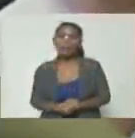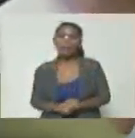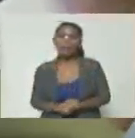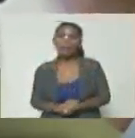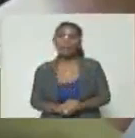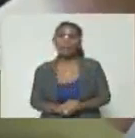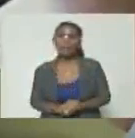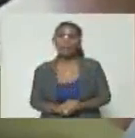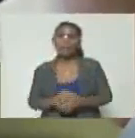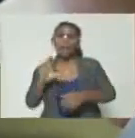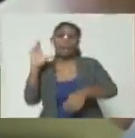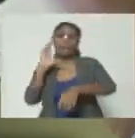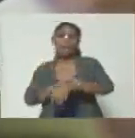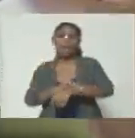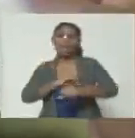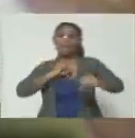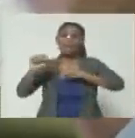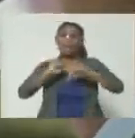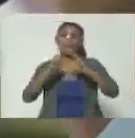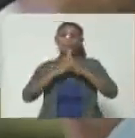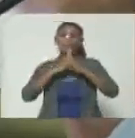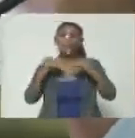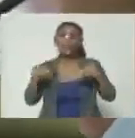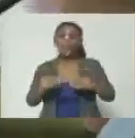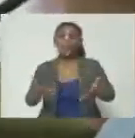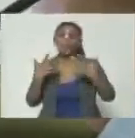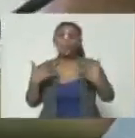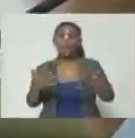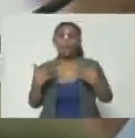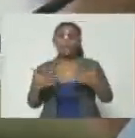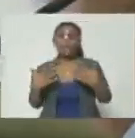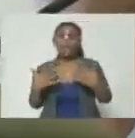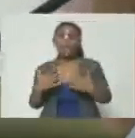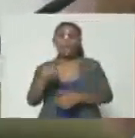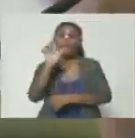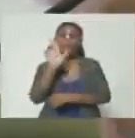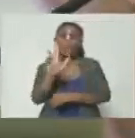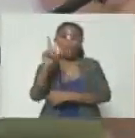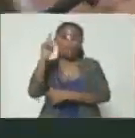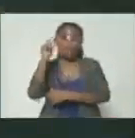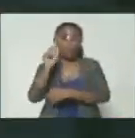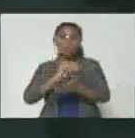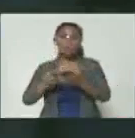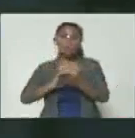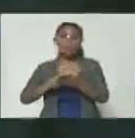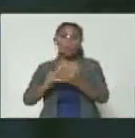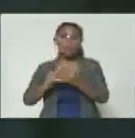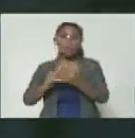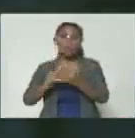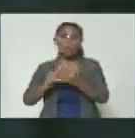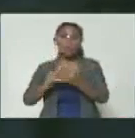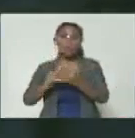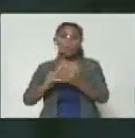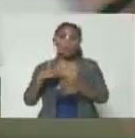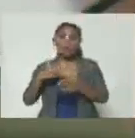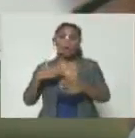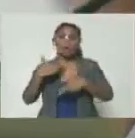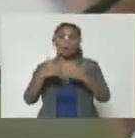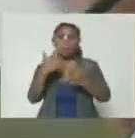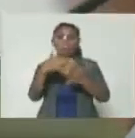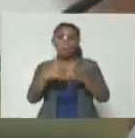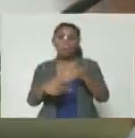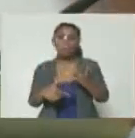Gavilán que te muevas con todo urgente tres días para resolver los dólares y poner el dinero de dólar